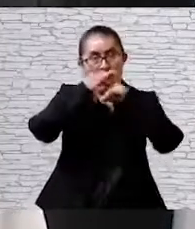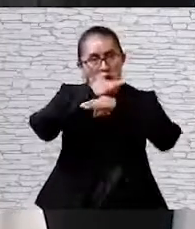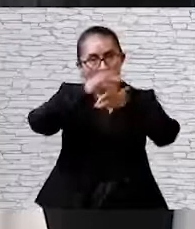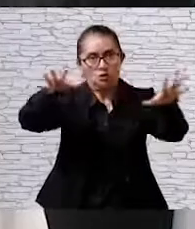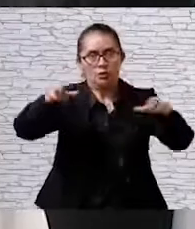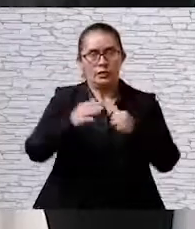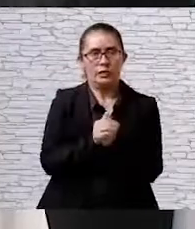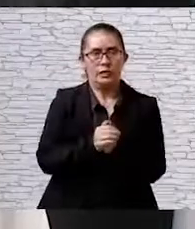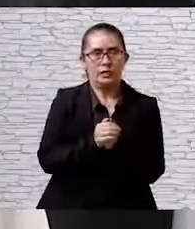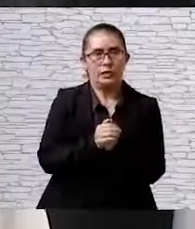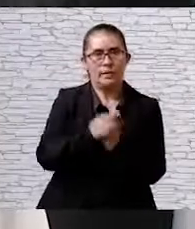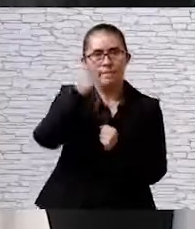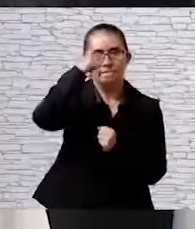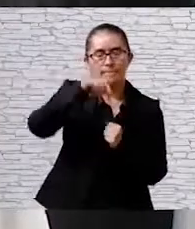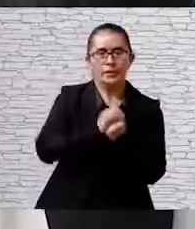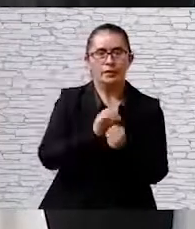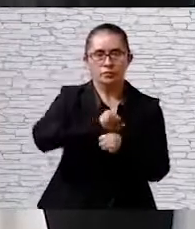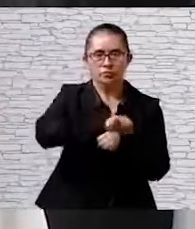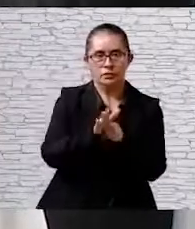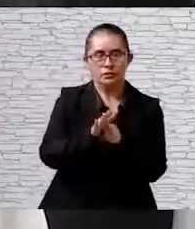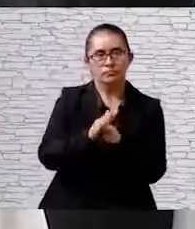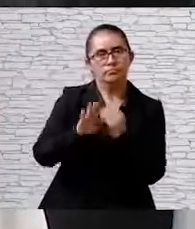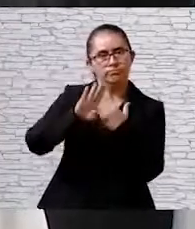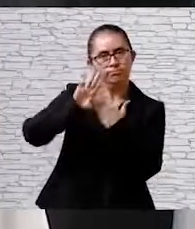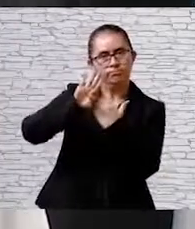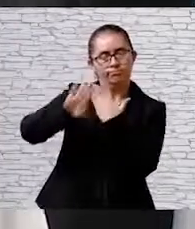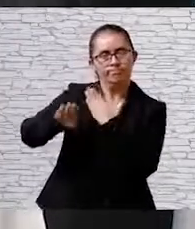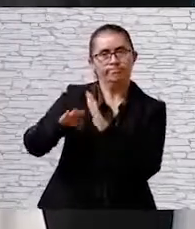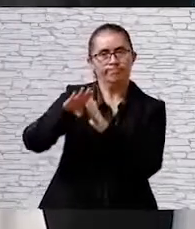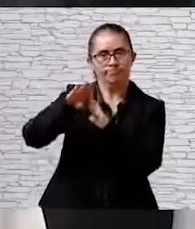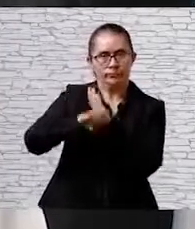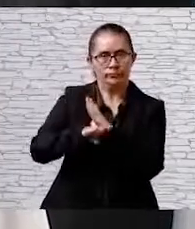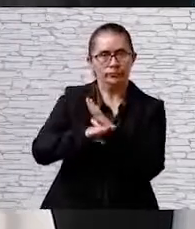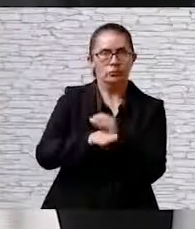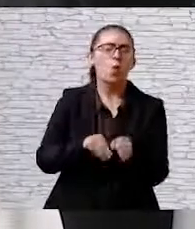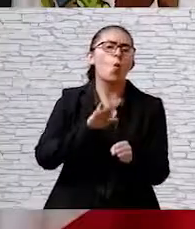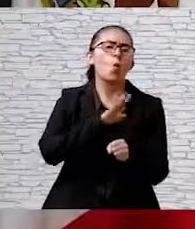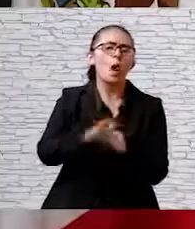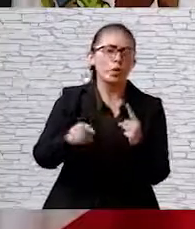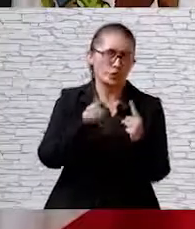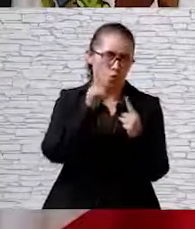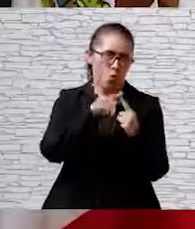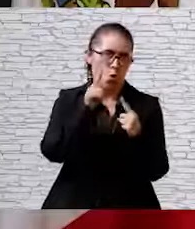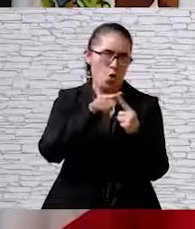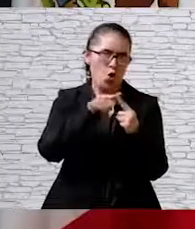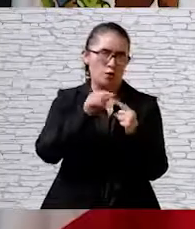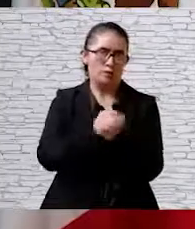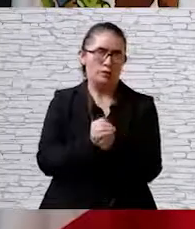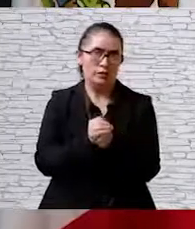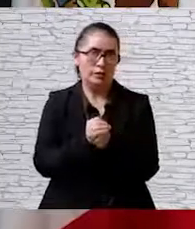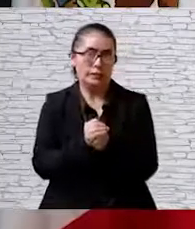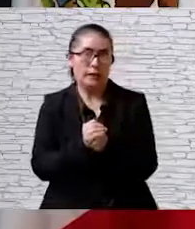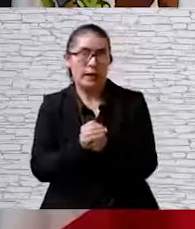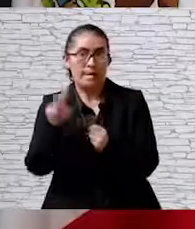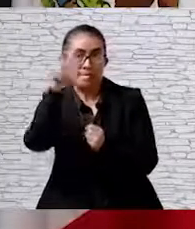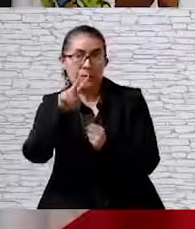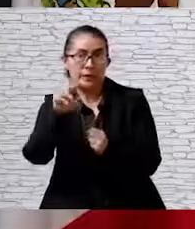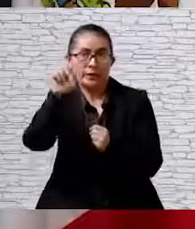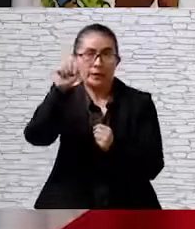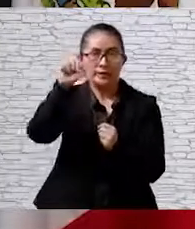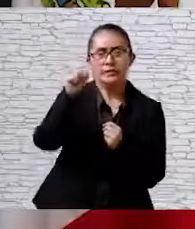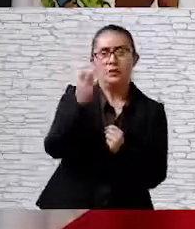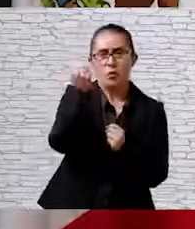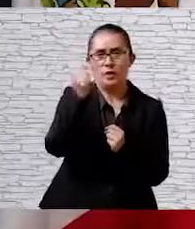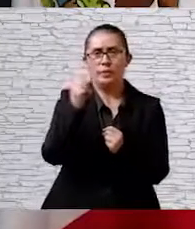para enfrentar esta grave fase de la contingencia, y son los siguientes. Uno, a partir de este viernes